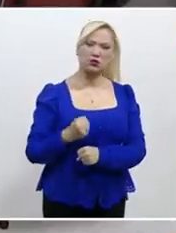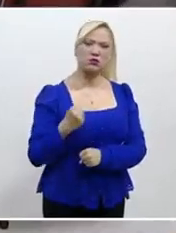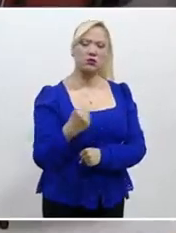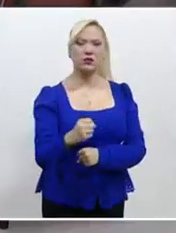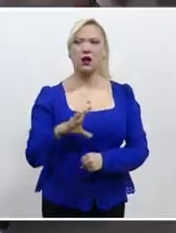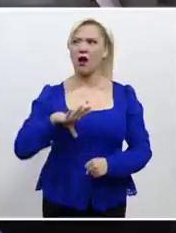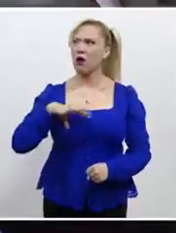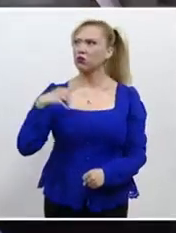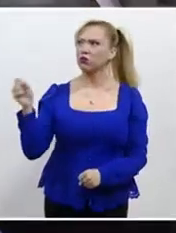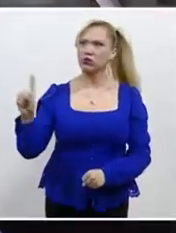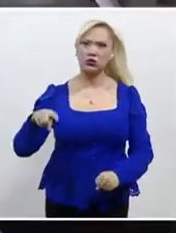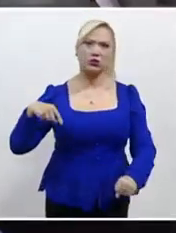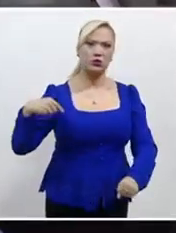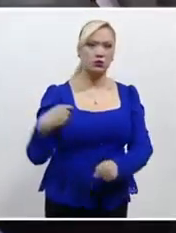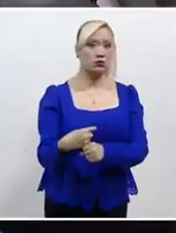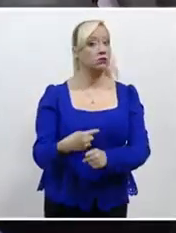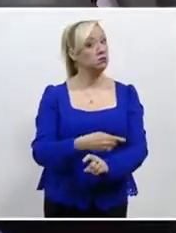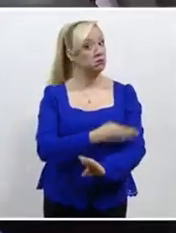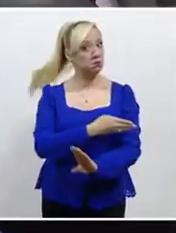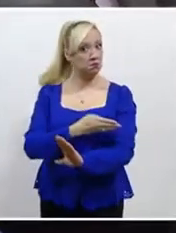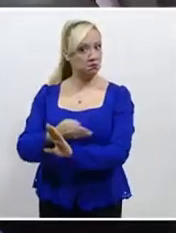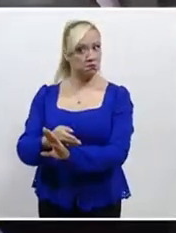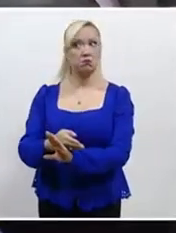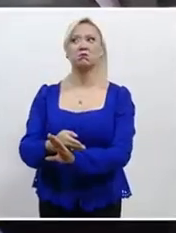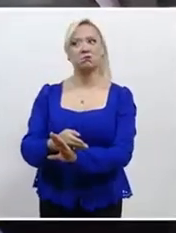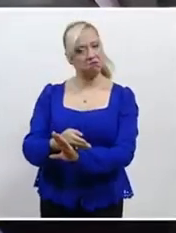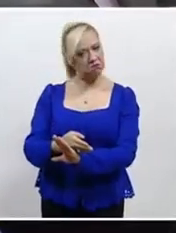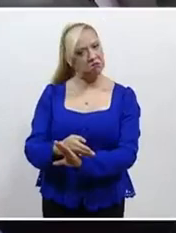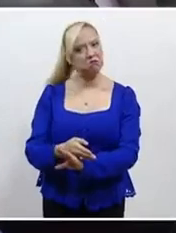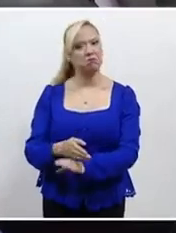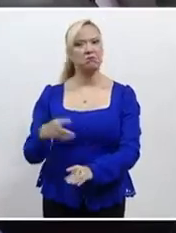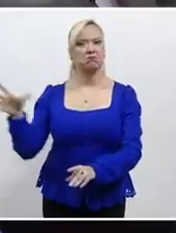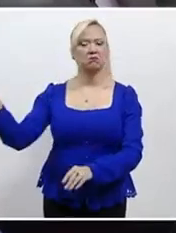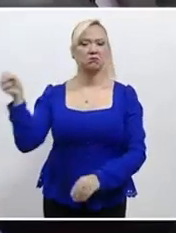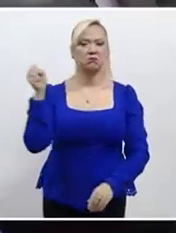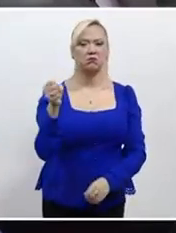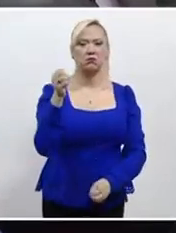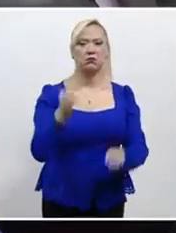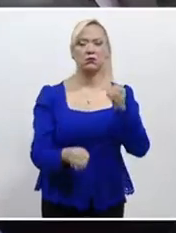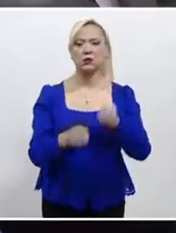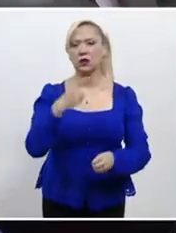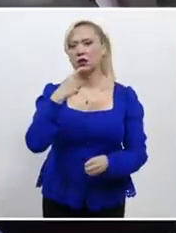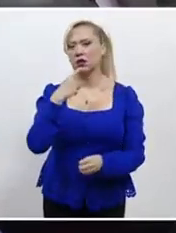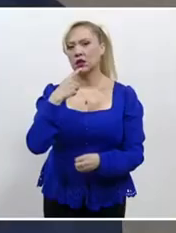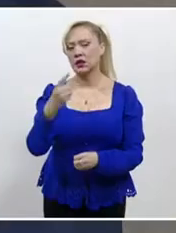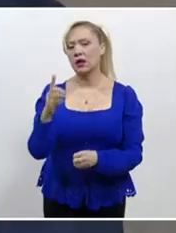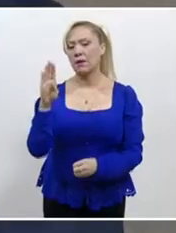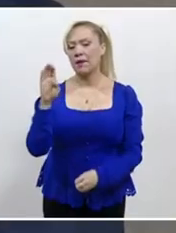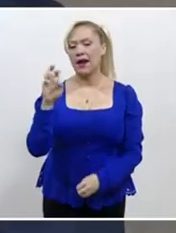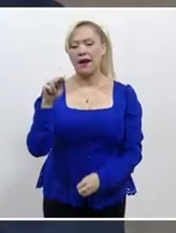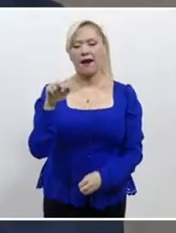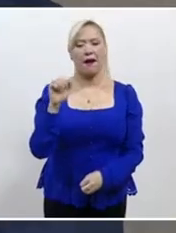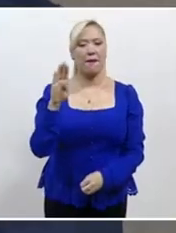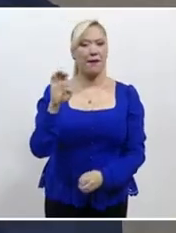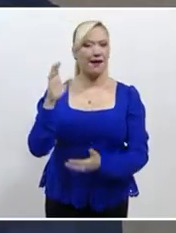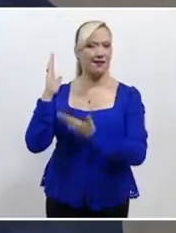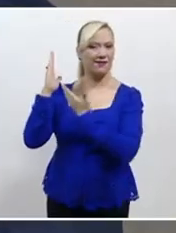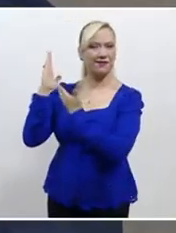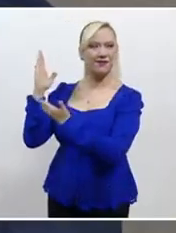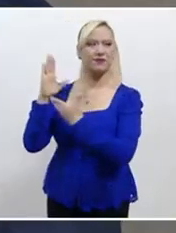los abusadores, afirmó el consejero de la Judicatura Federal, Alejandro Sergio González Bernabé. Creo que